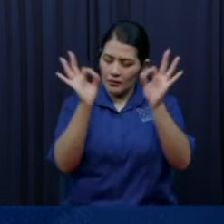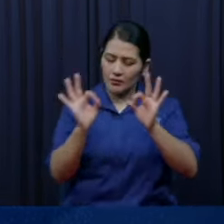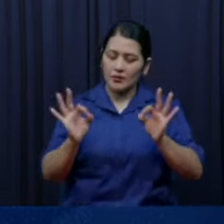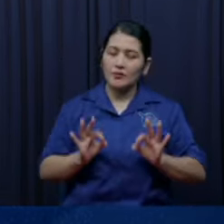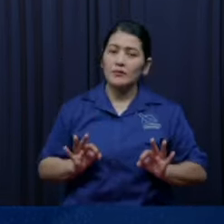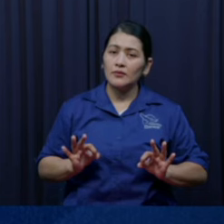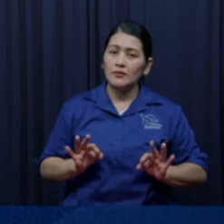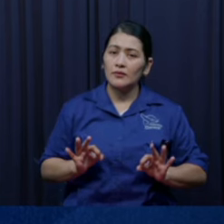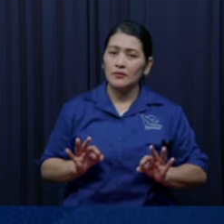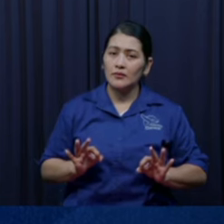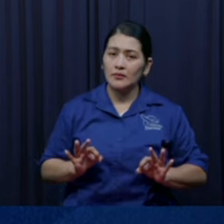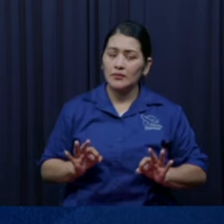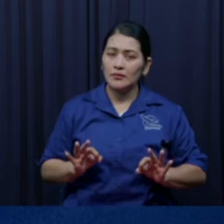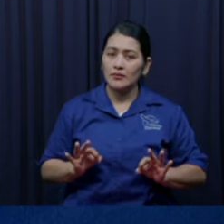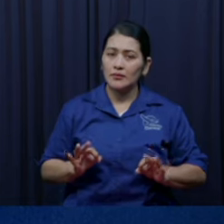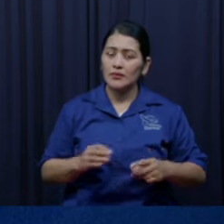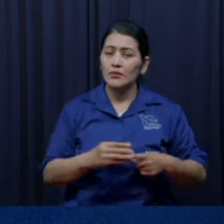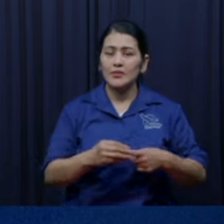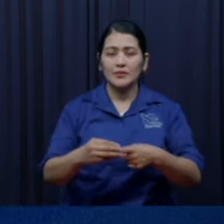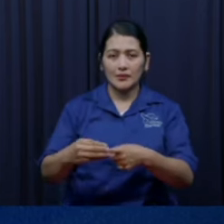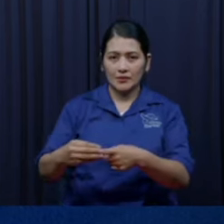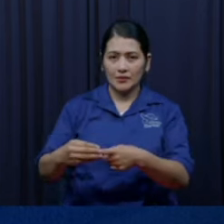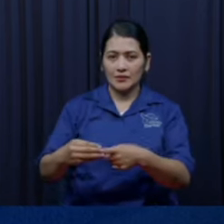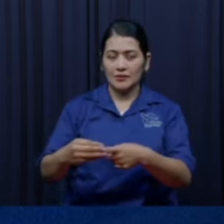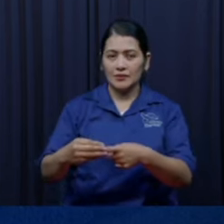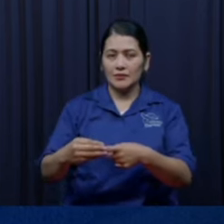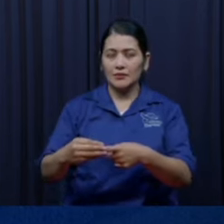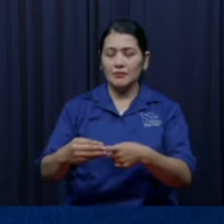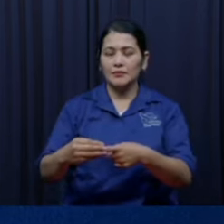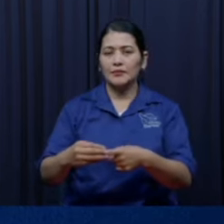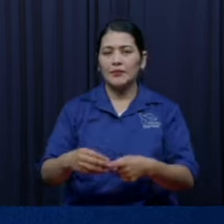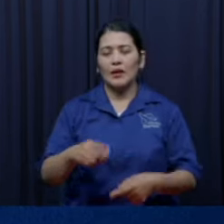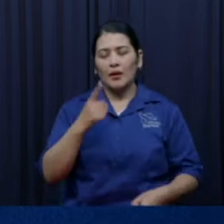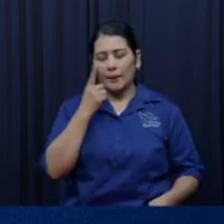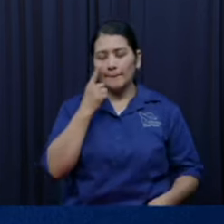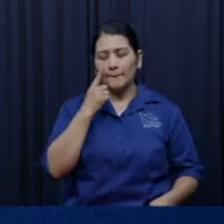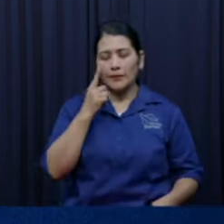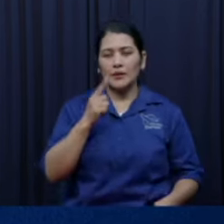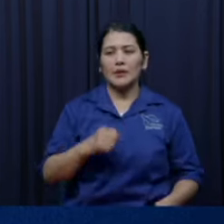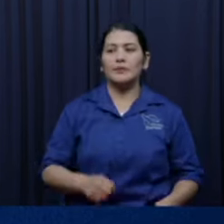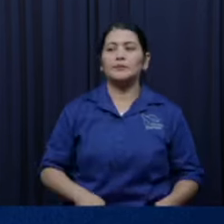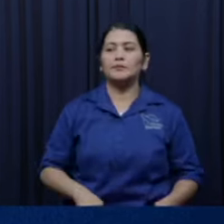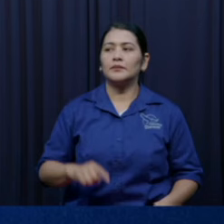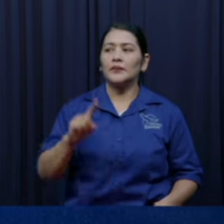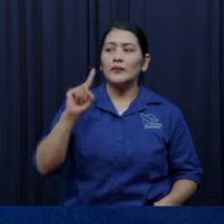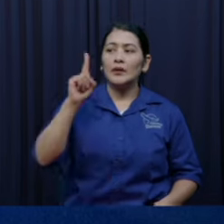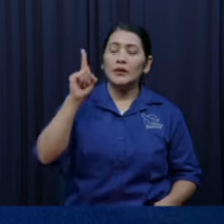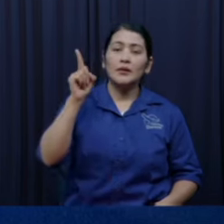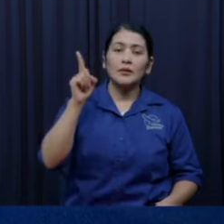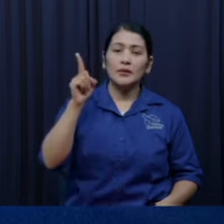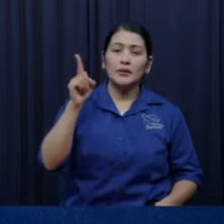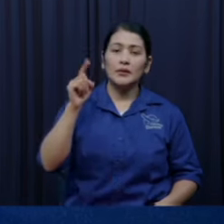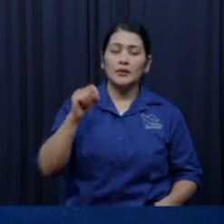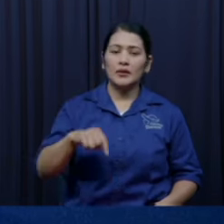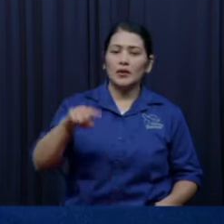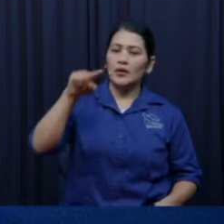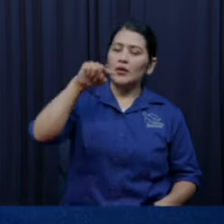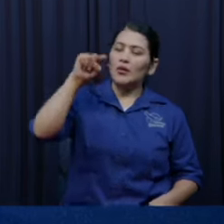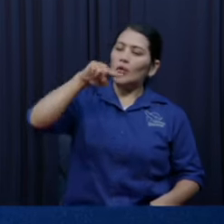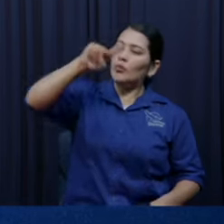me ayudan los hermanos, por favor, acá, este sería el espíritu, este sería el alma